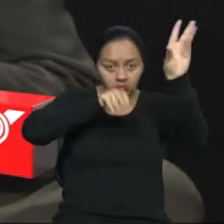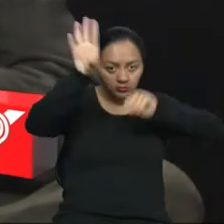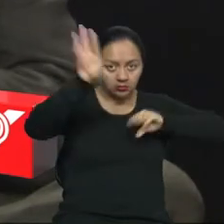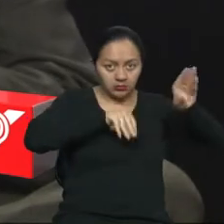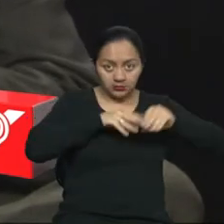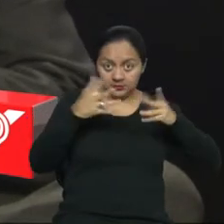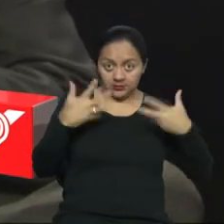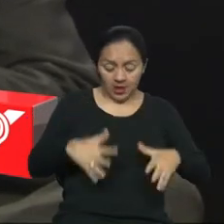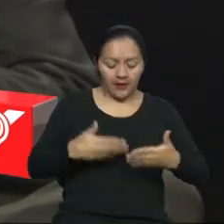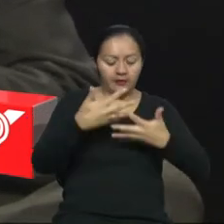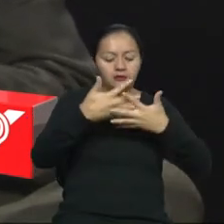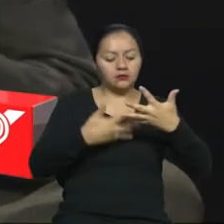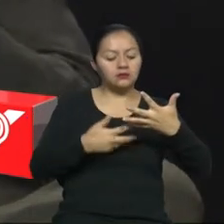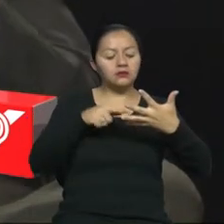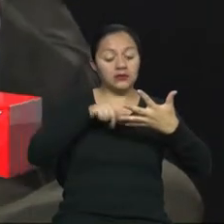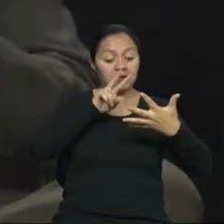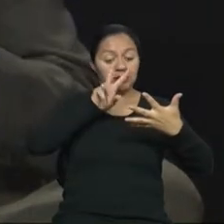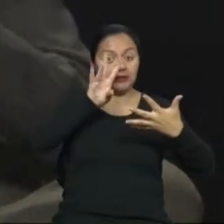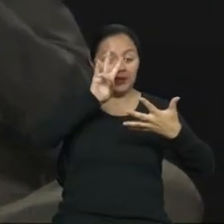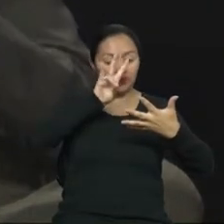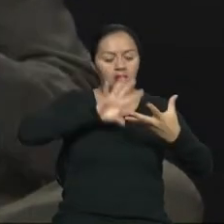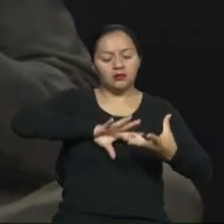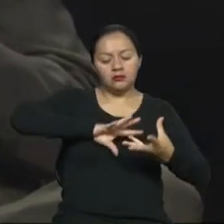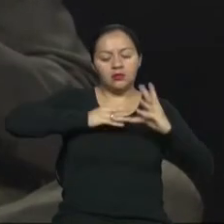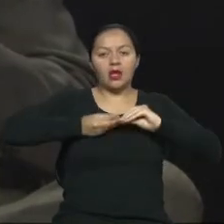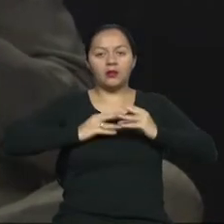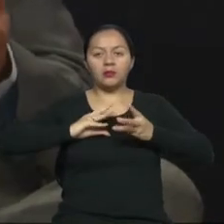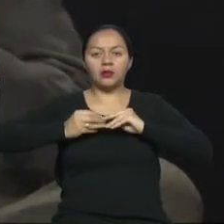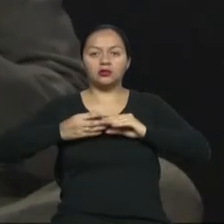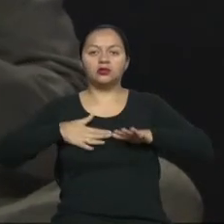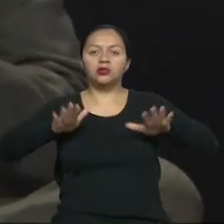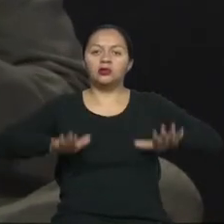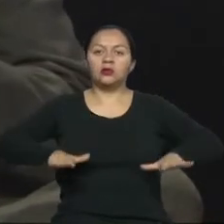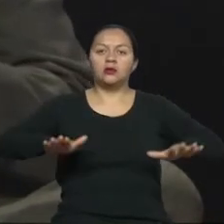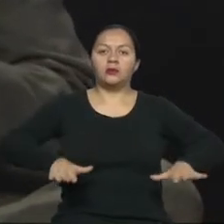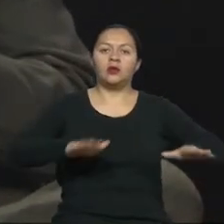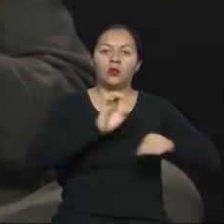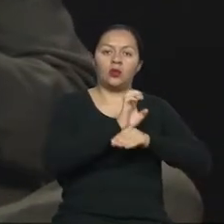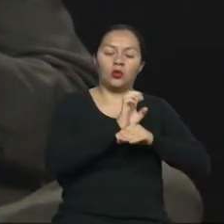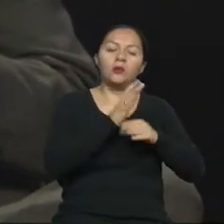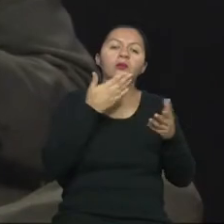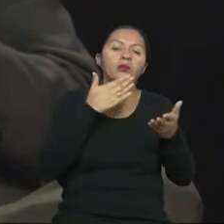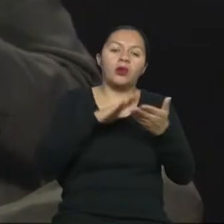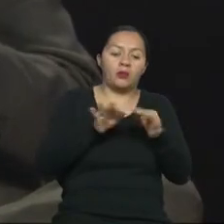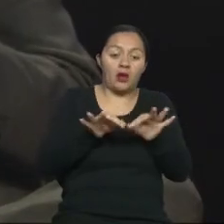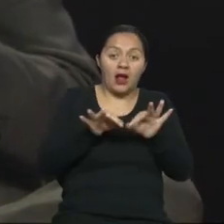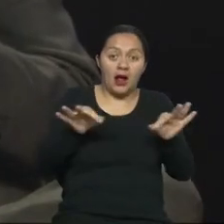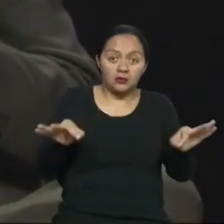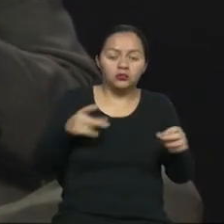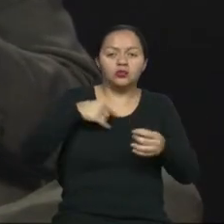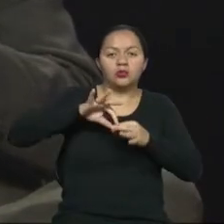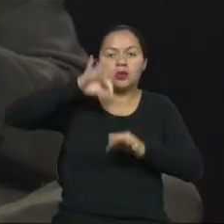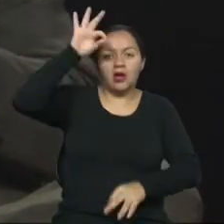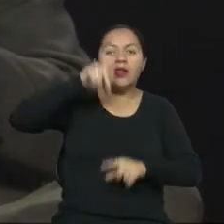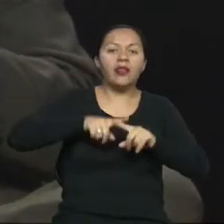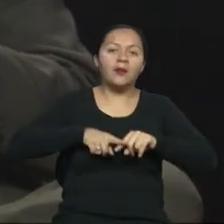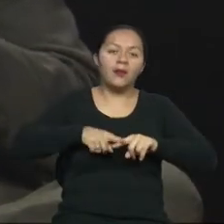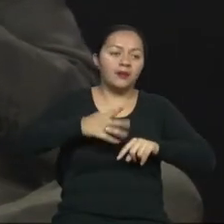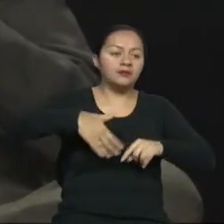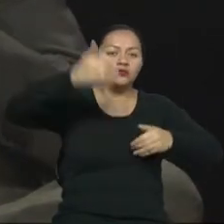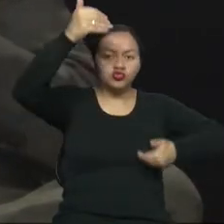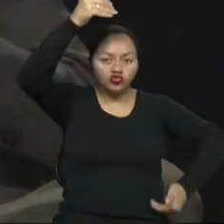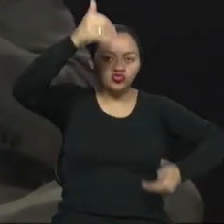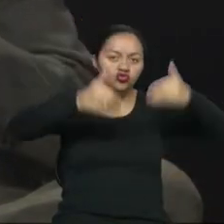adaptarse a su realidad. Creo que hablábamos de un alto diferente, de un ancho diferente. Sin embargo, el diseño universal prioriza